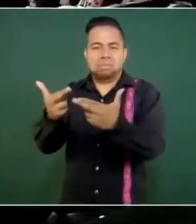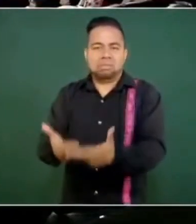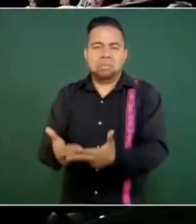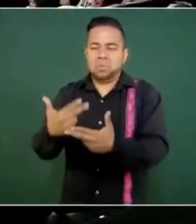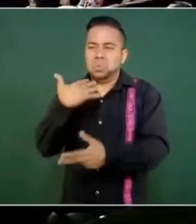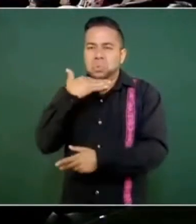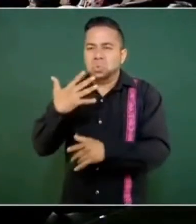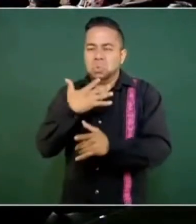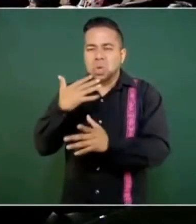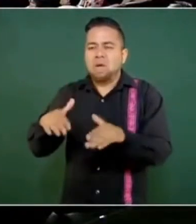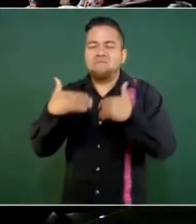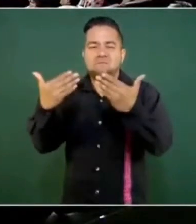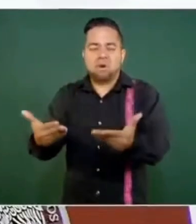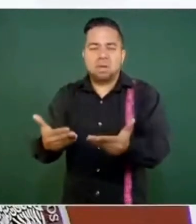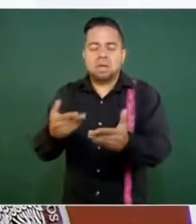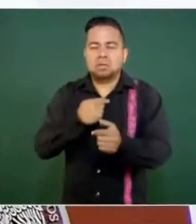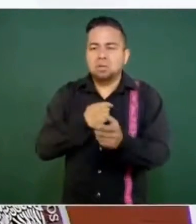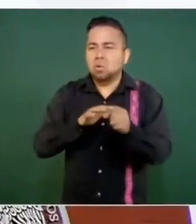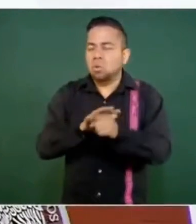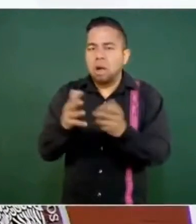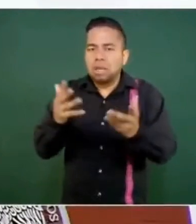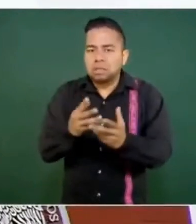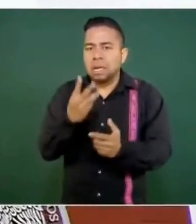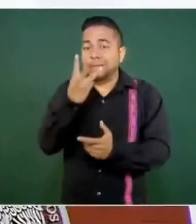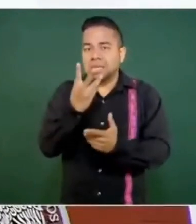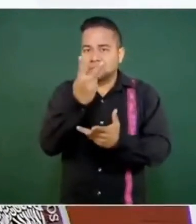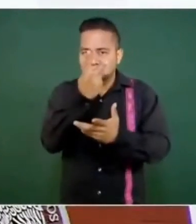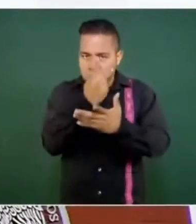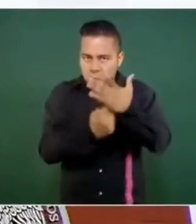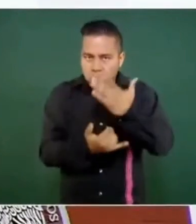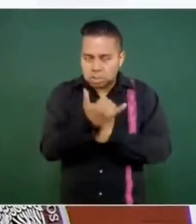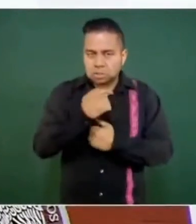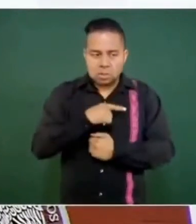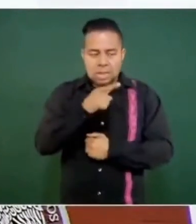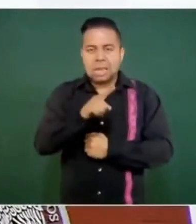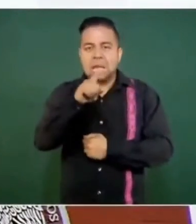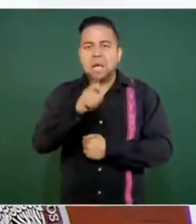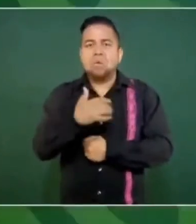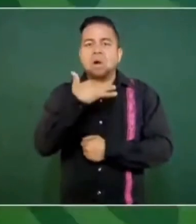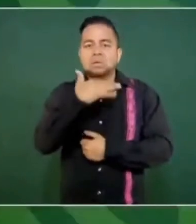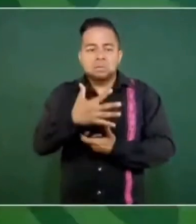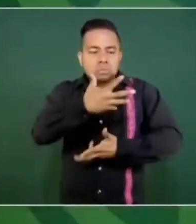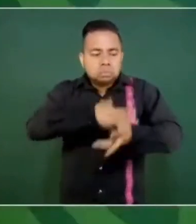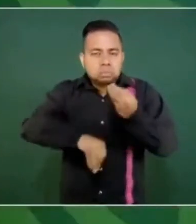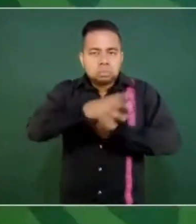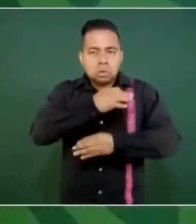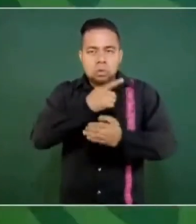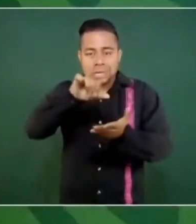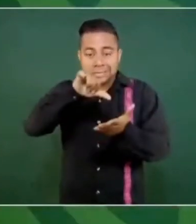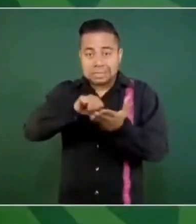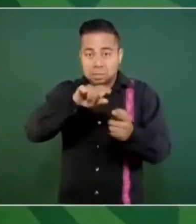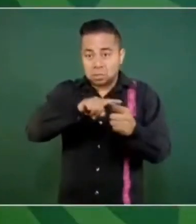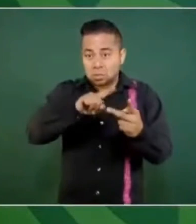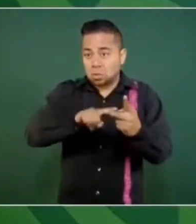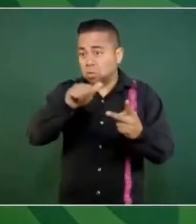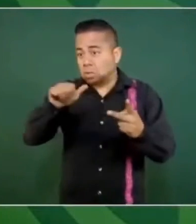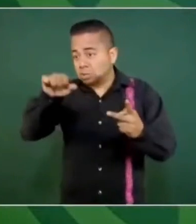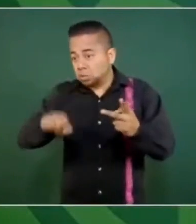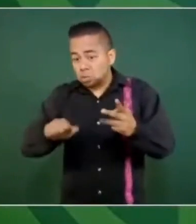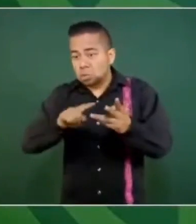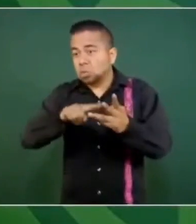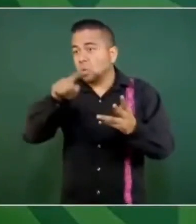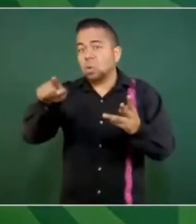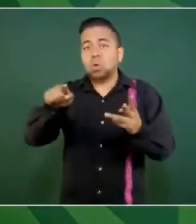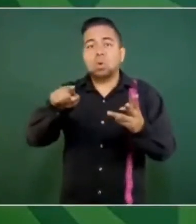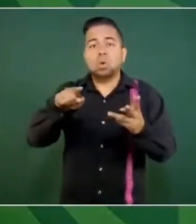¿Qué vamos a hacer? Tenemos tres proyectos, vamos a hacer tres plantas de tratamiento de aguas, una para el centro, otra para la parte sur y otra para la